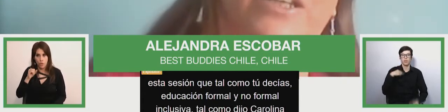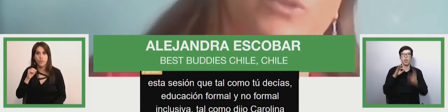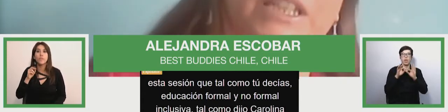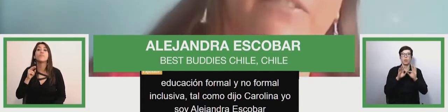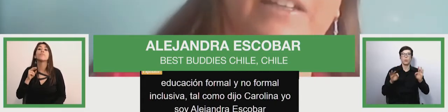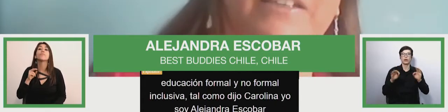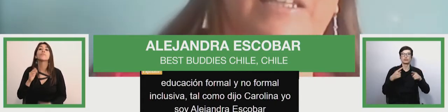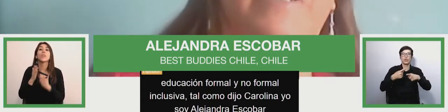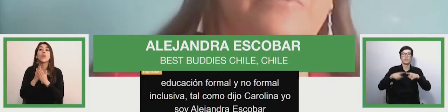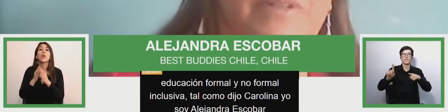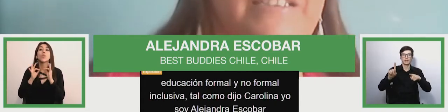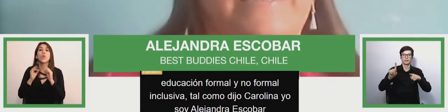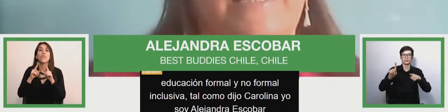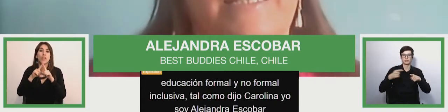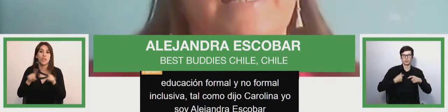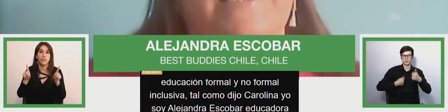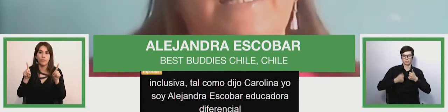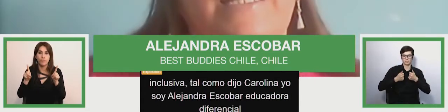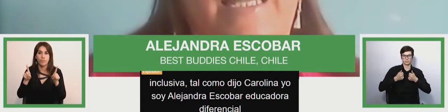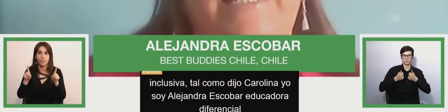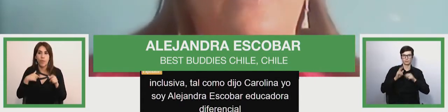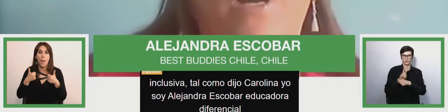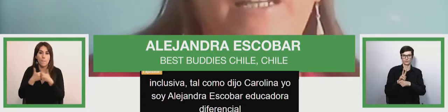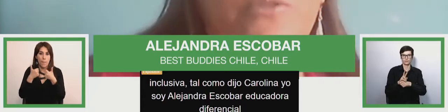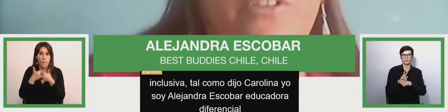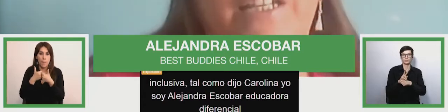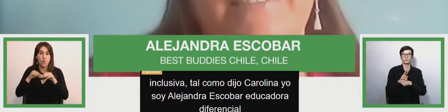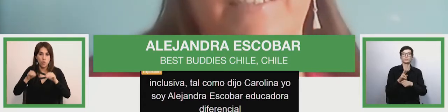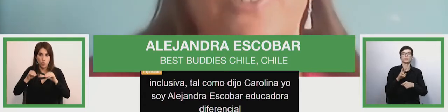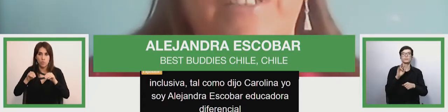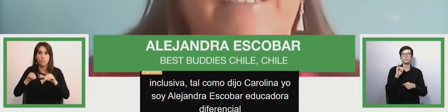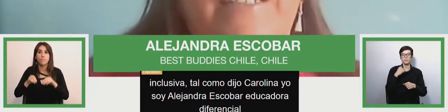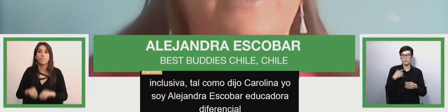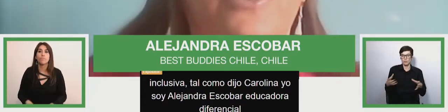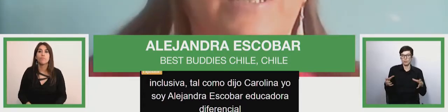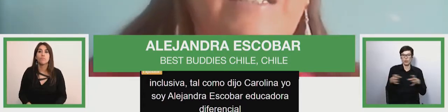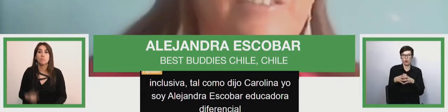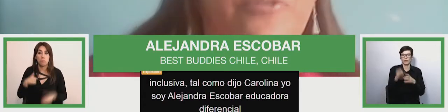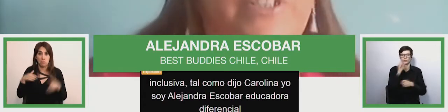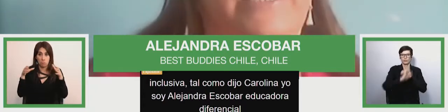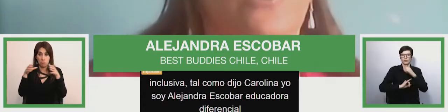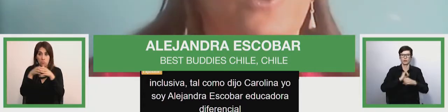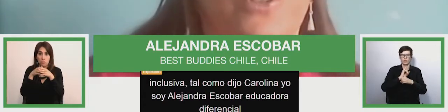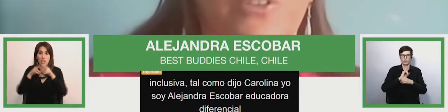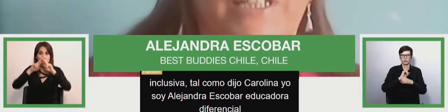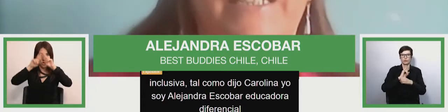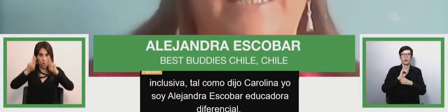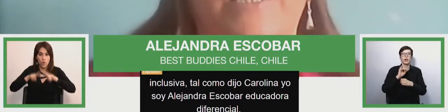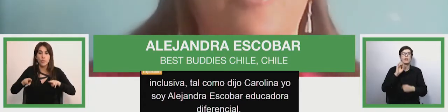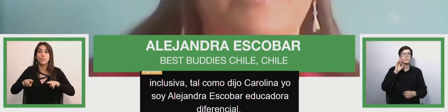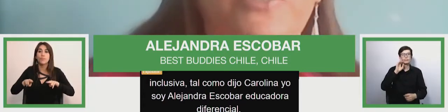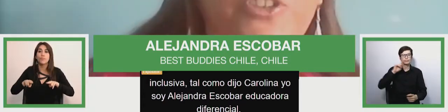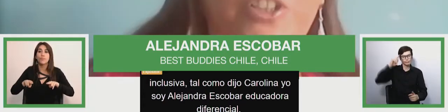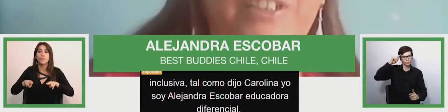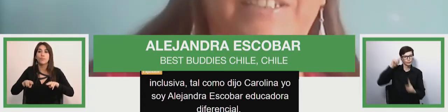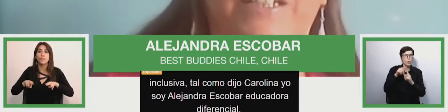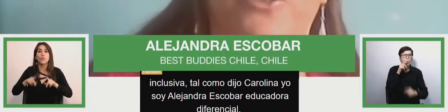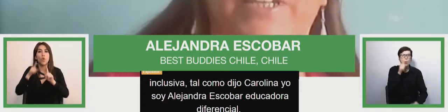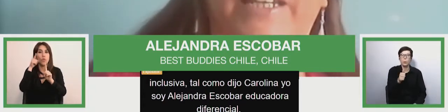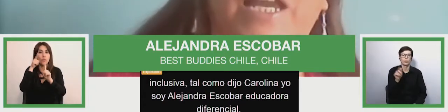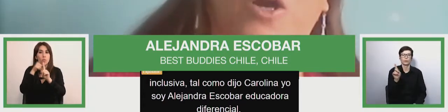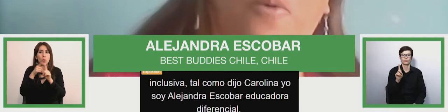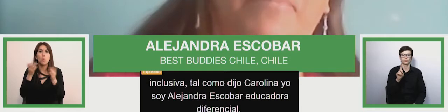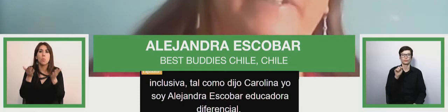directora ejecutiva de Best Buddies Chiles, en el cual es una organización internacional sin fines de lucro que tiene como misión